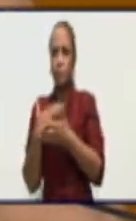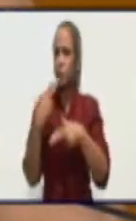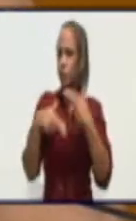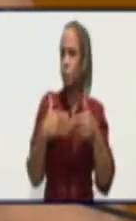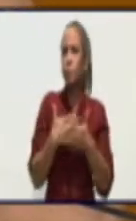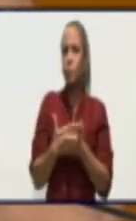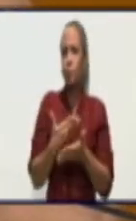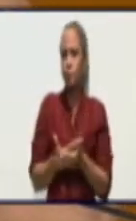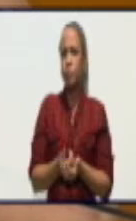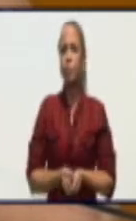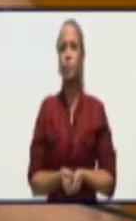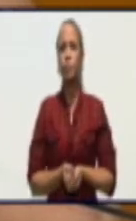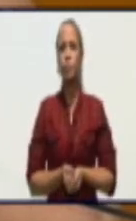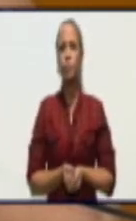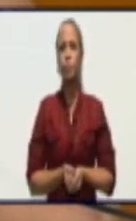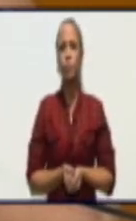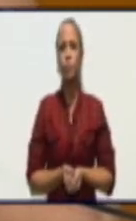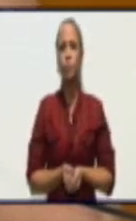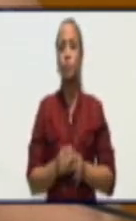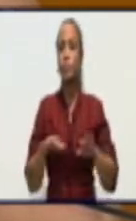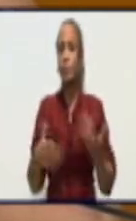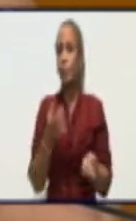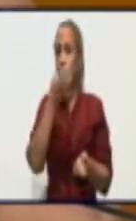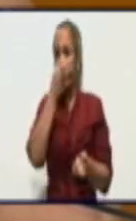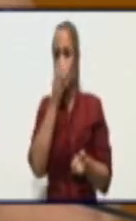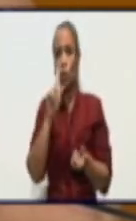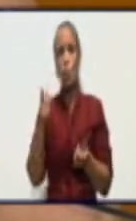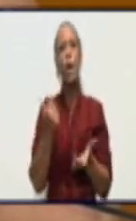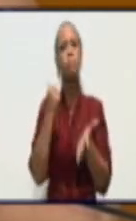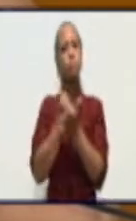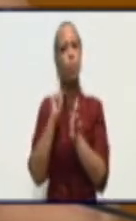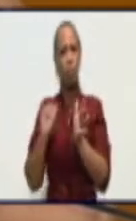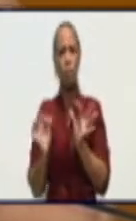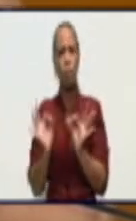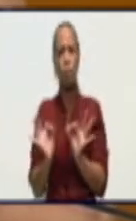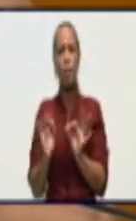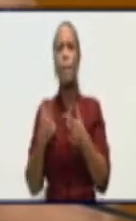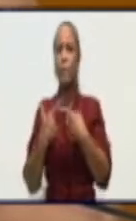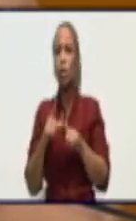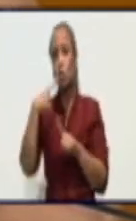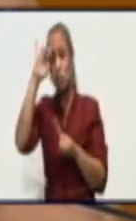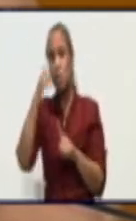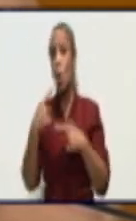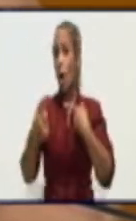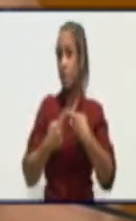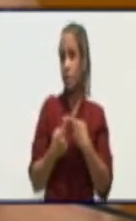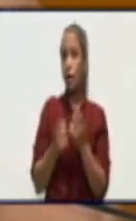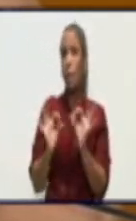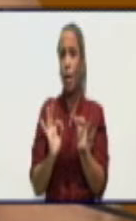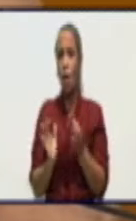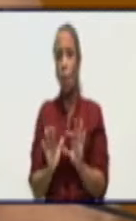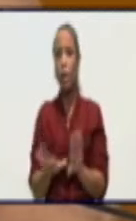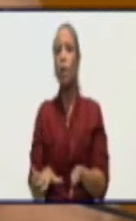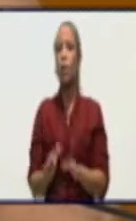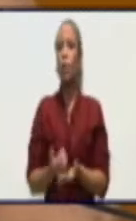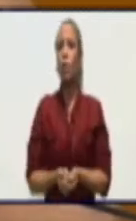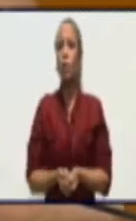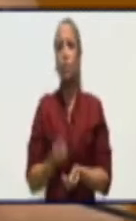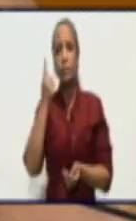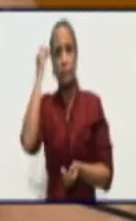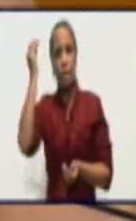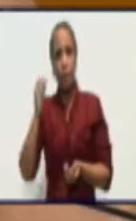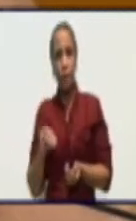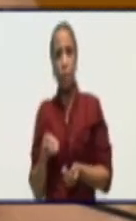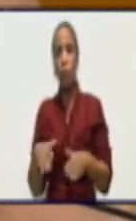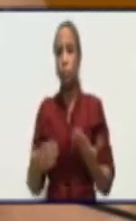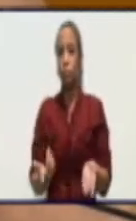este caso sería el test de antígeno no es confirmatorio pero nos acerca a una confirmación y un PCR en tiempo real yo no puedo decir